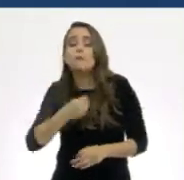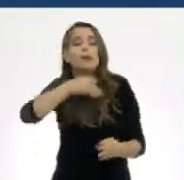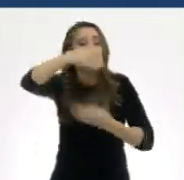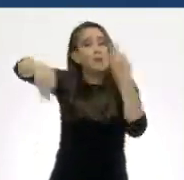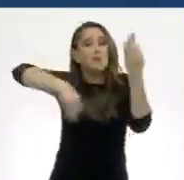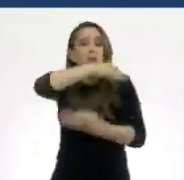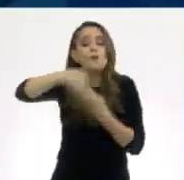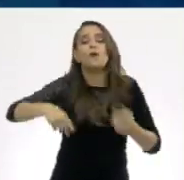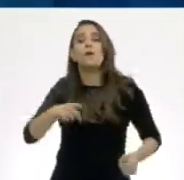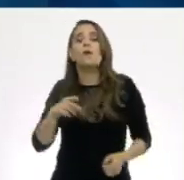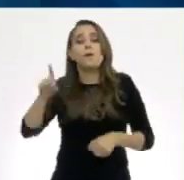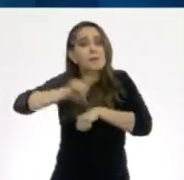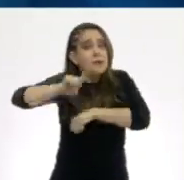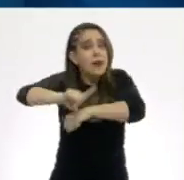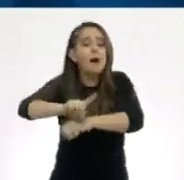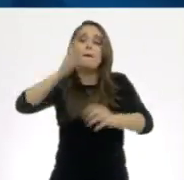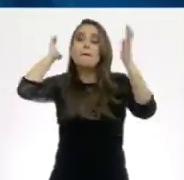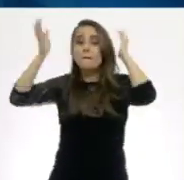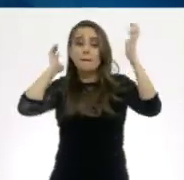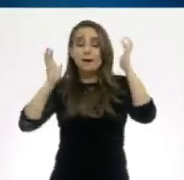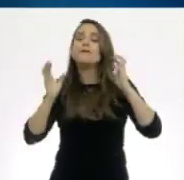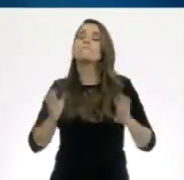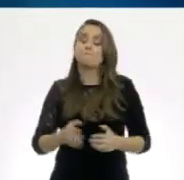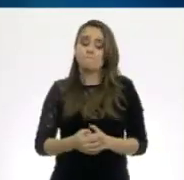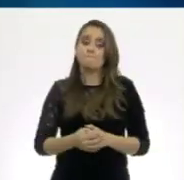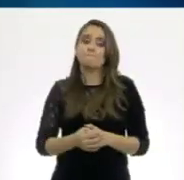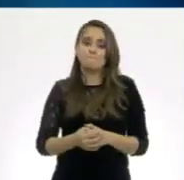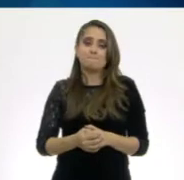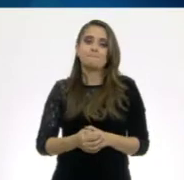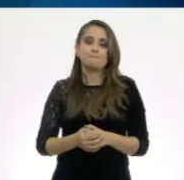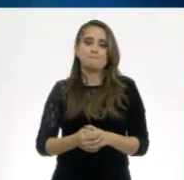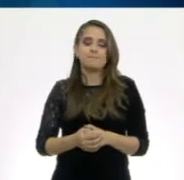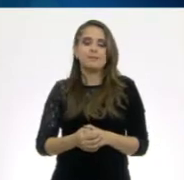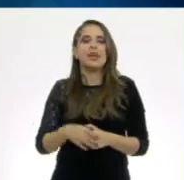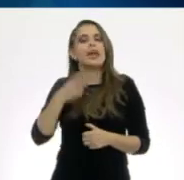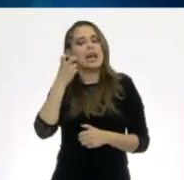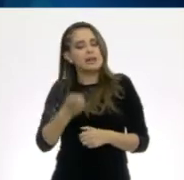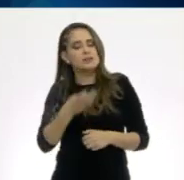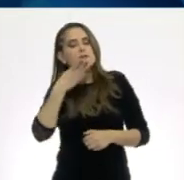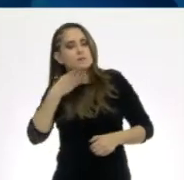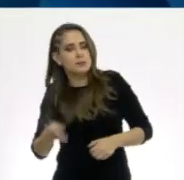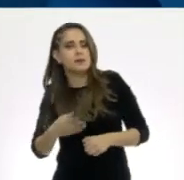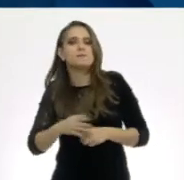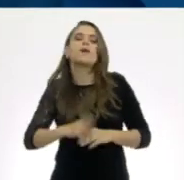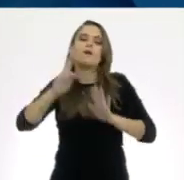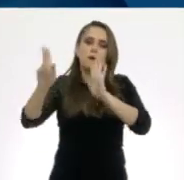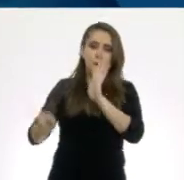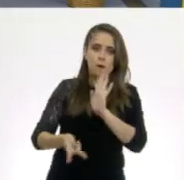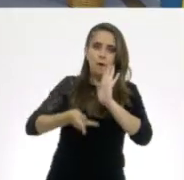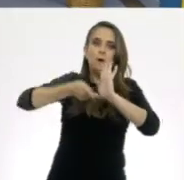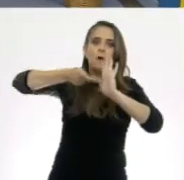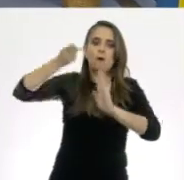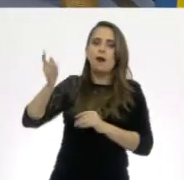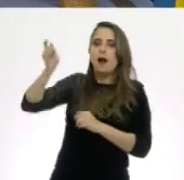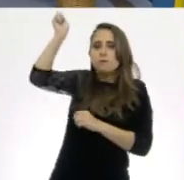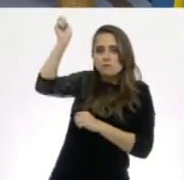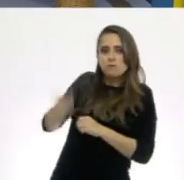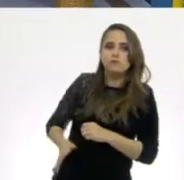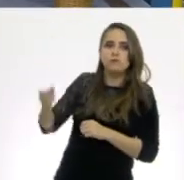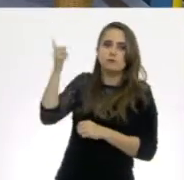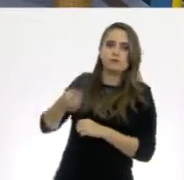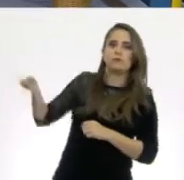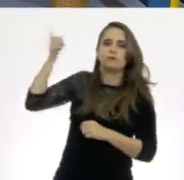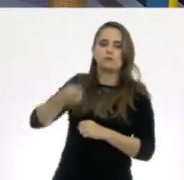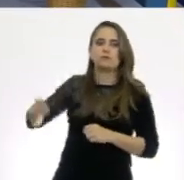bañarnos diariamente. Muy bien. Ahora sí. Vamos a girar nuevamente nuestra